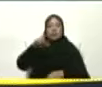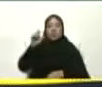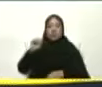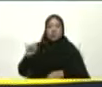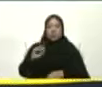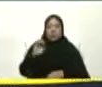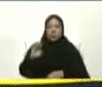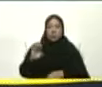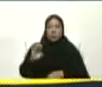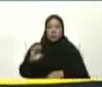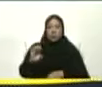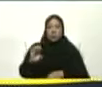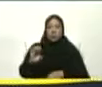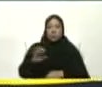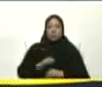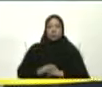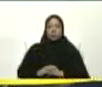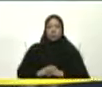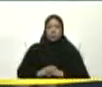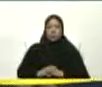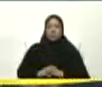Me parece muy bien Todo